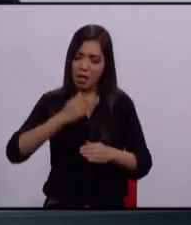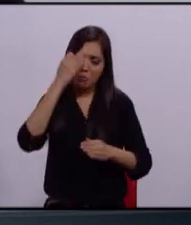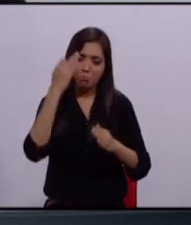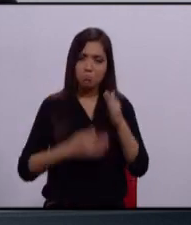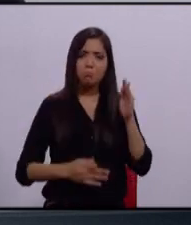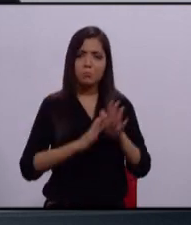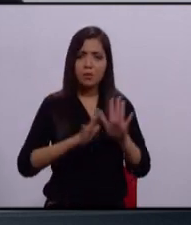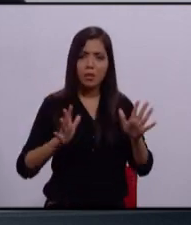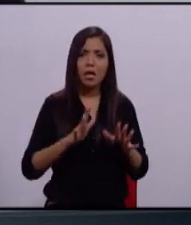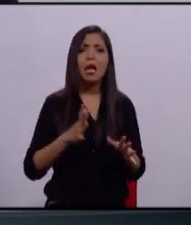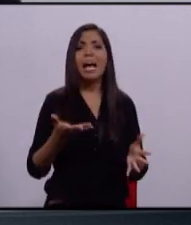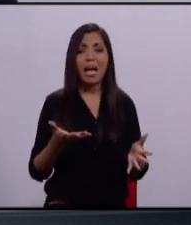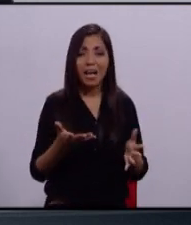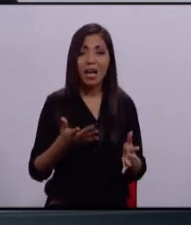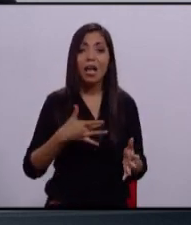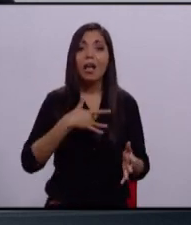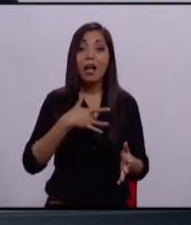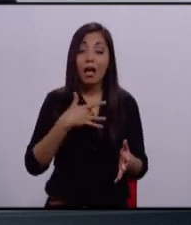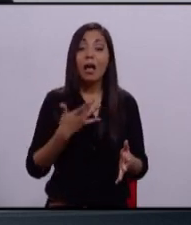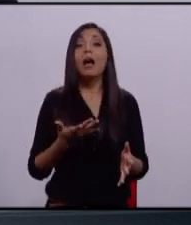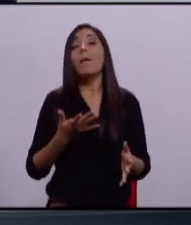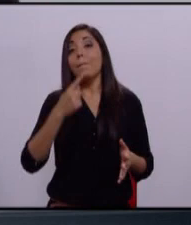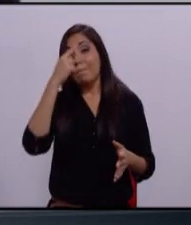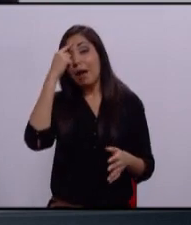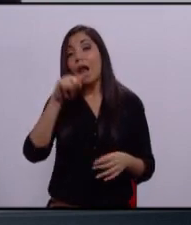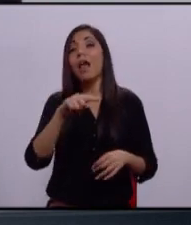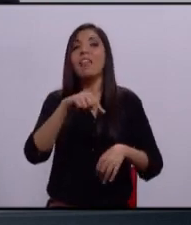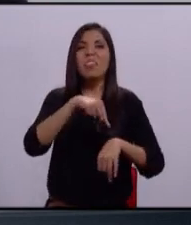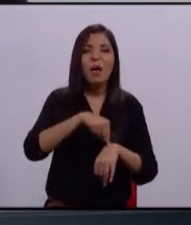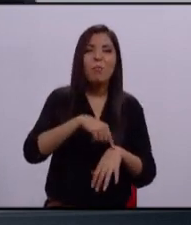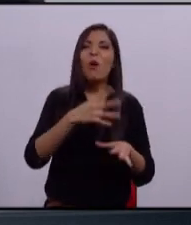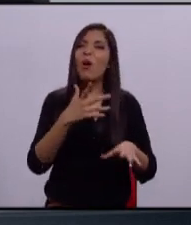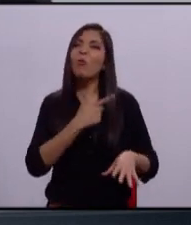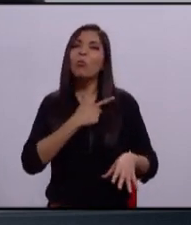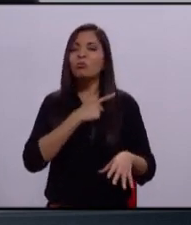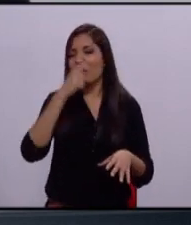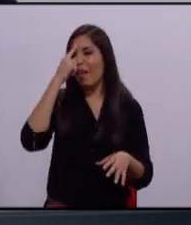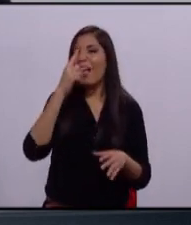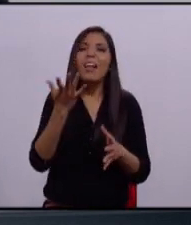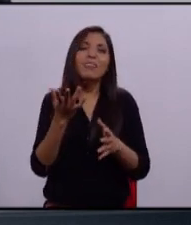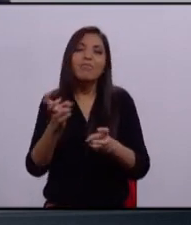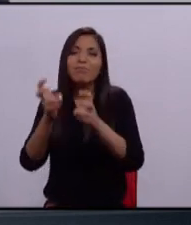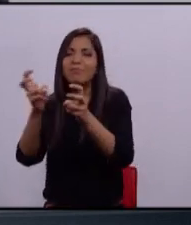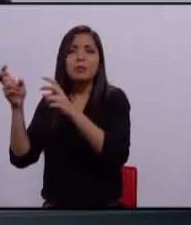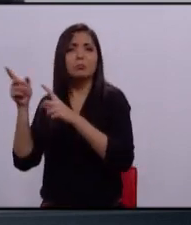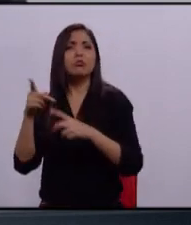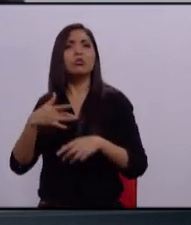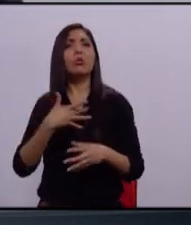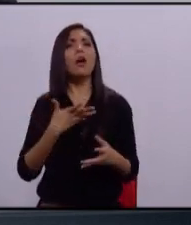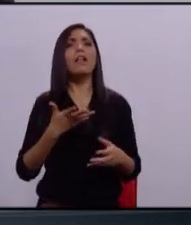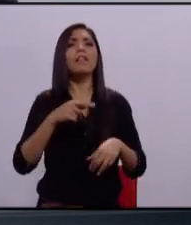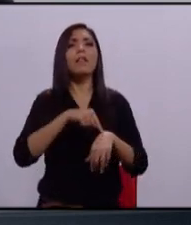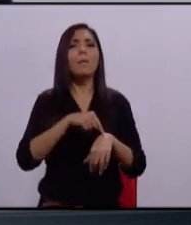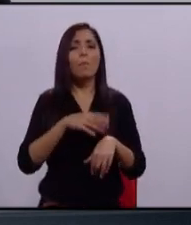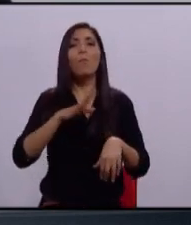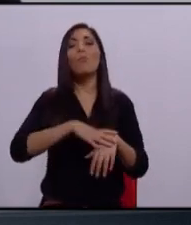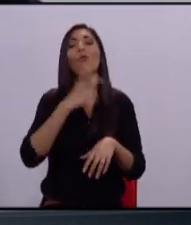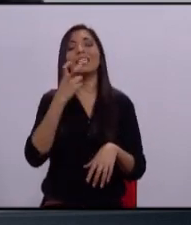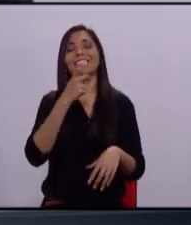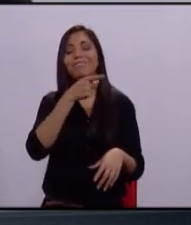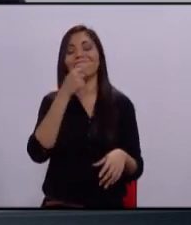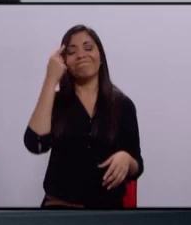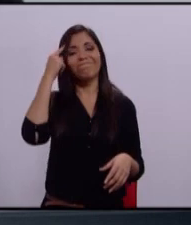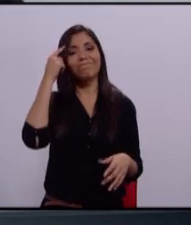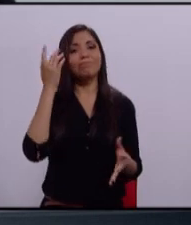y lógicamente no le queda ni fuerzas ni tiempo para delinquir. Por eso, yo comparo esto en México